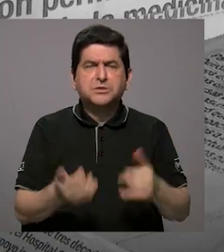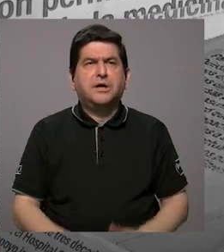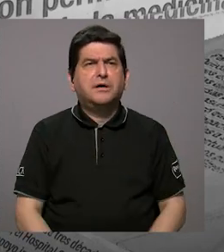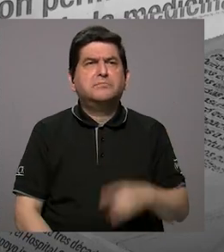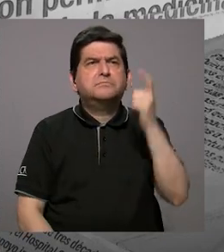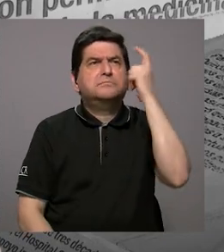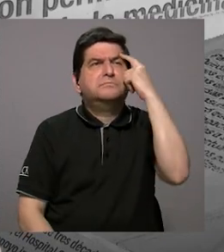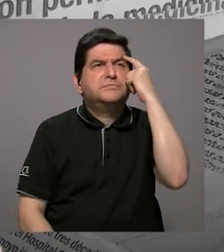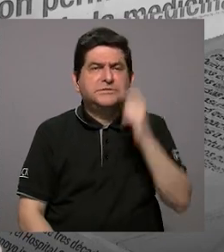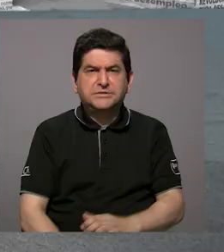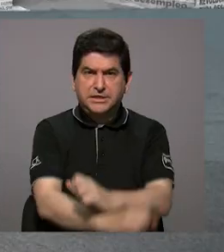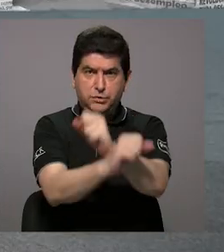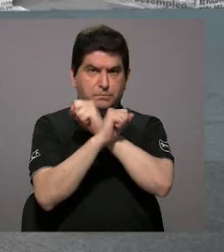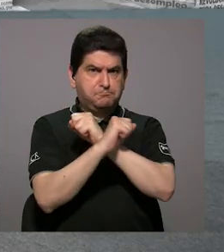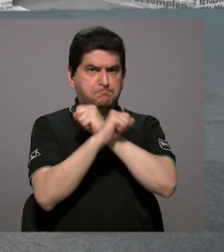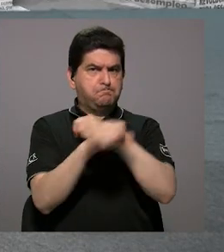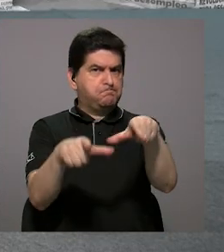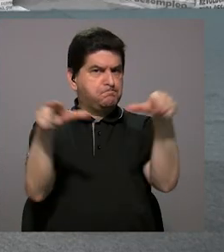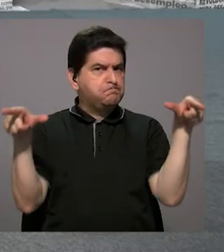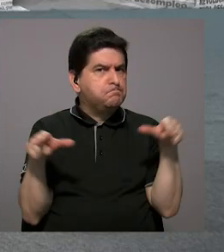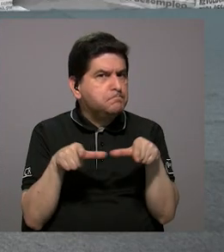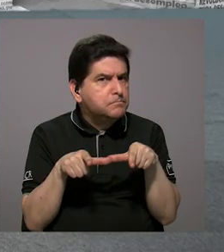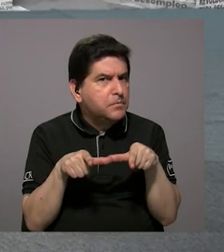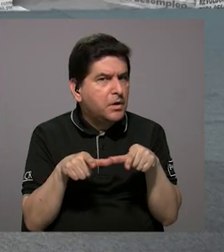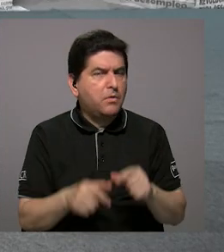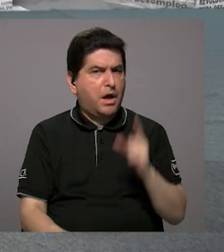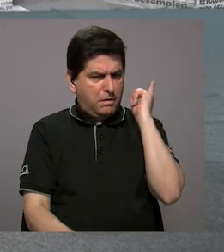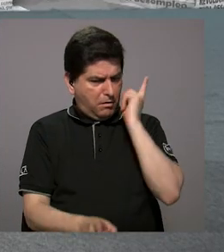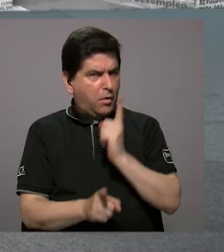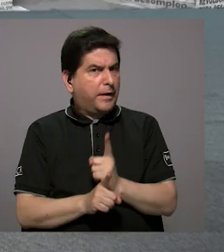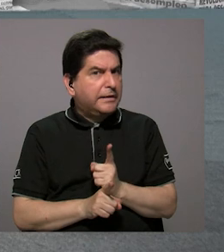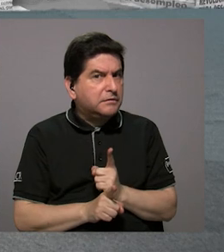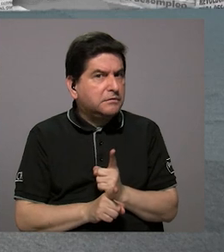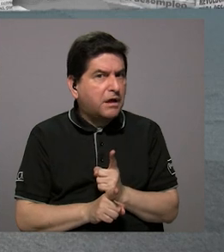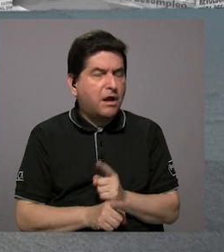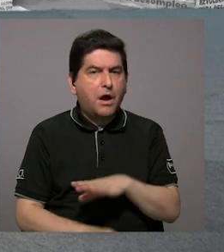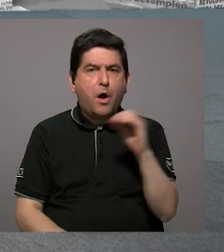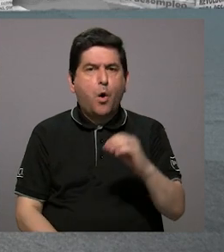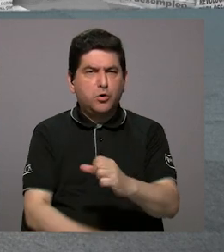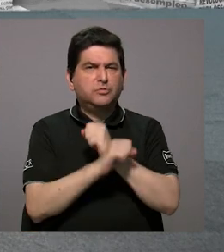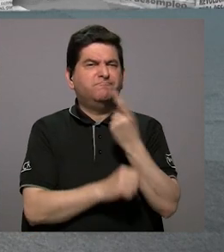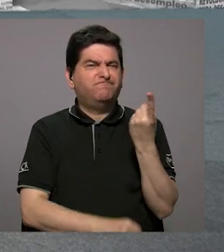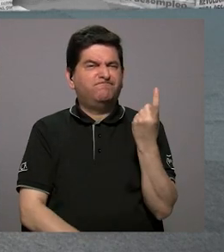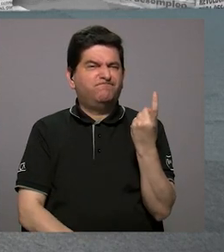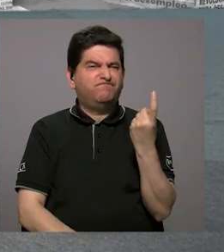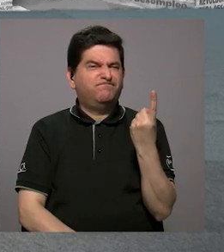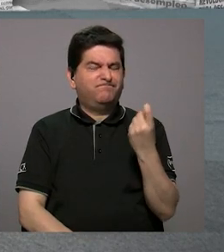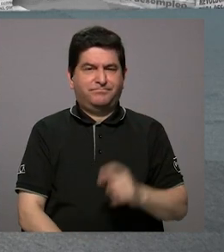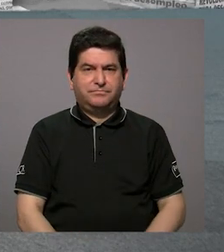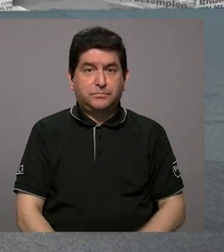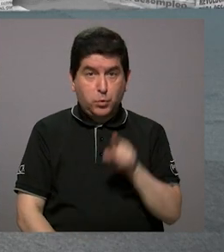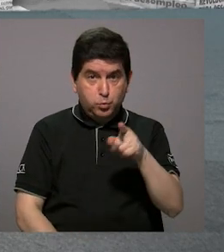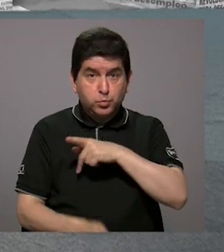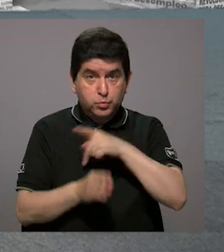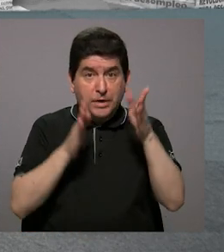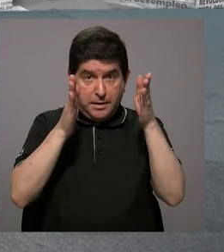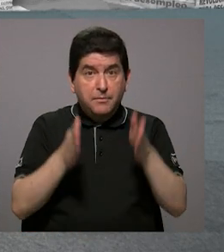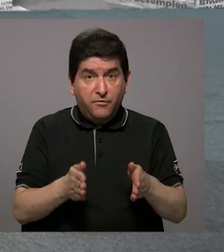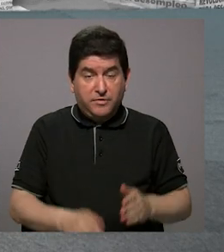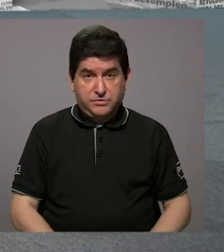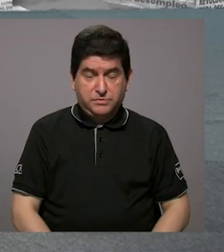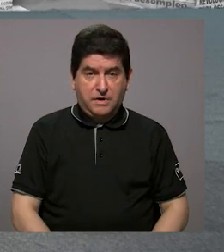en cuanto a la seguridad del lugar es la adecuada, falta más seguridad, y como